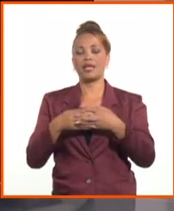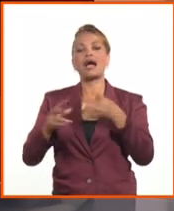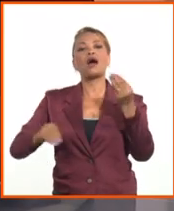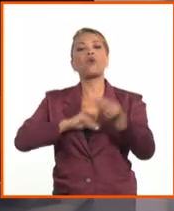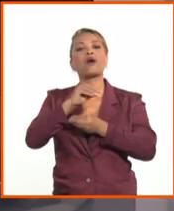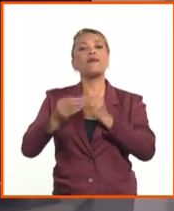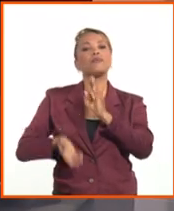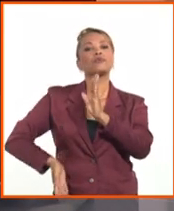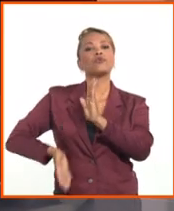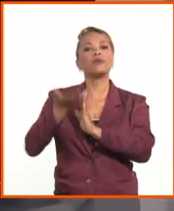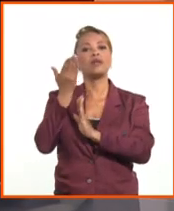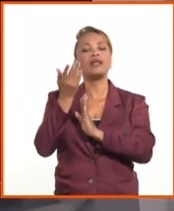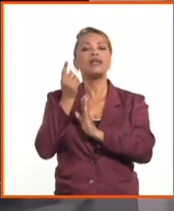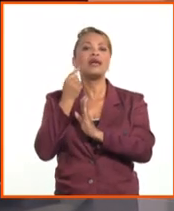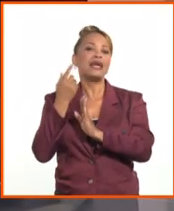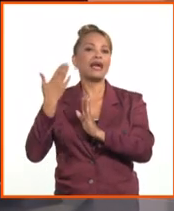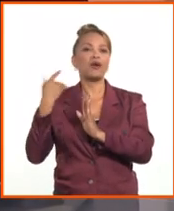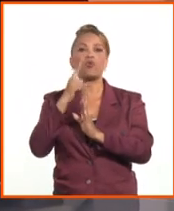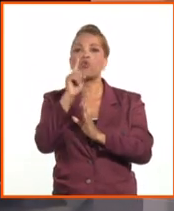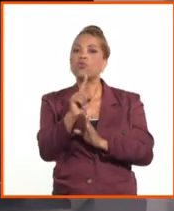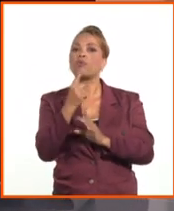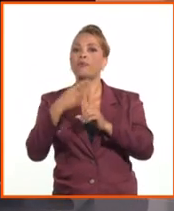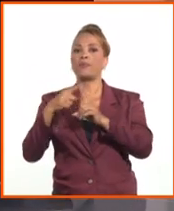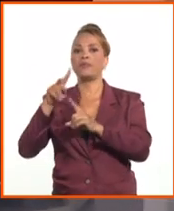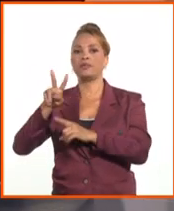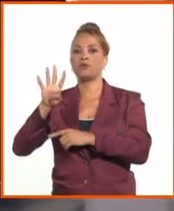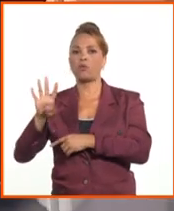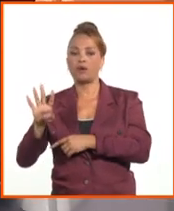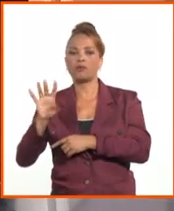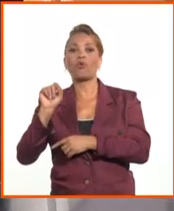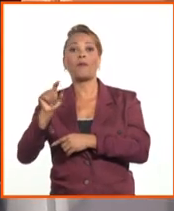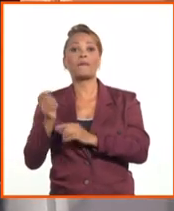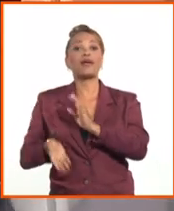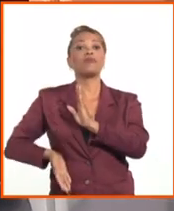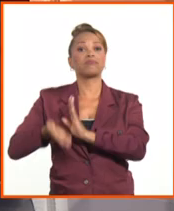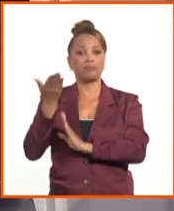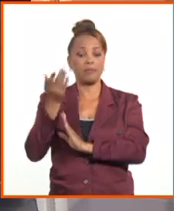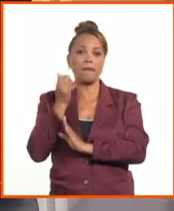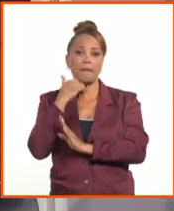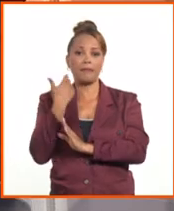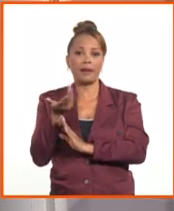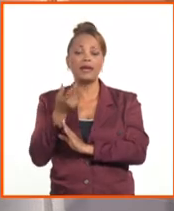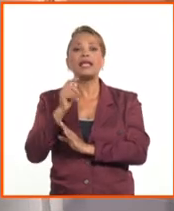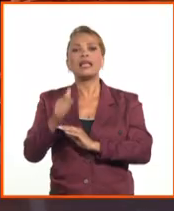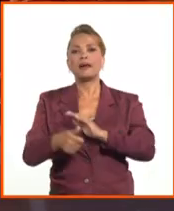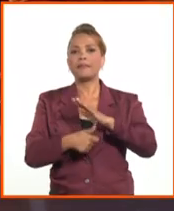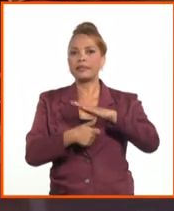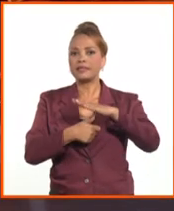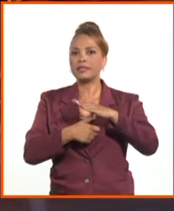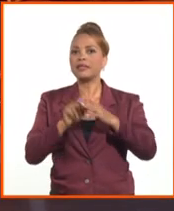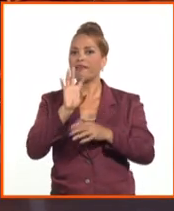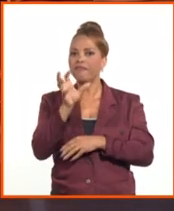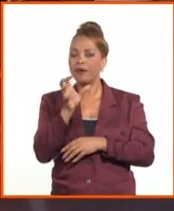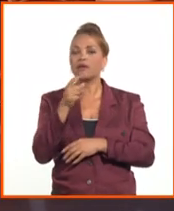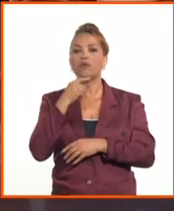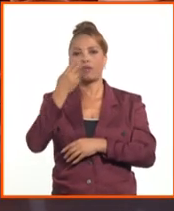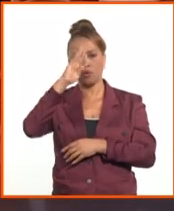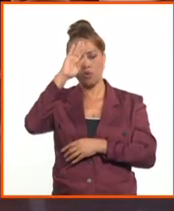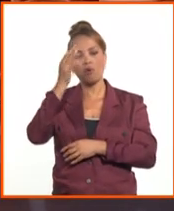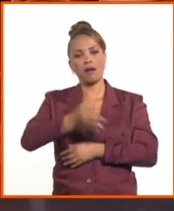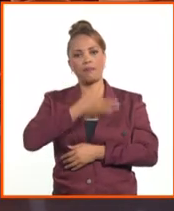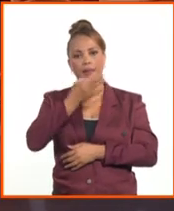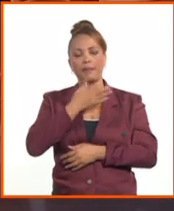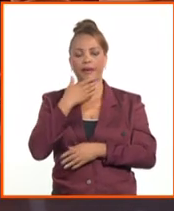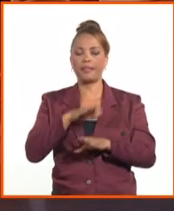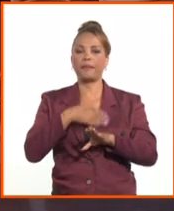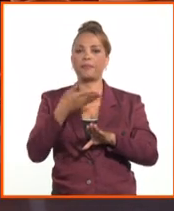al tipo de cambio 1 por 24, que es el que existe hoy, bueno, la presidenta del Banco Central de Cuba dará los detalles,